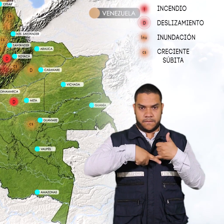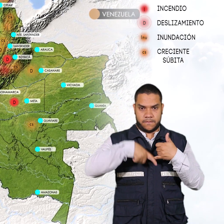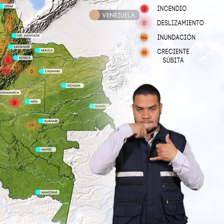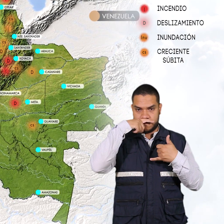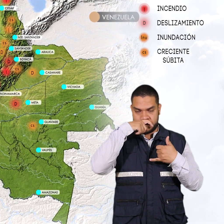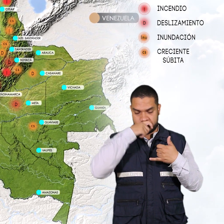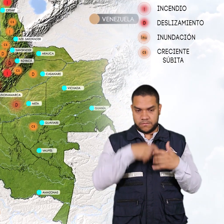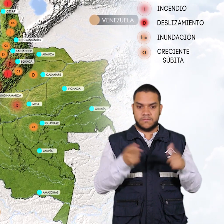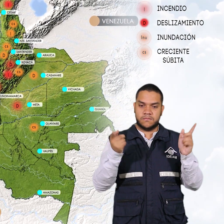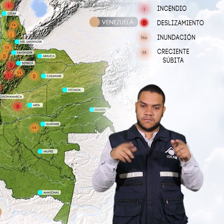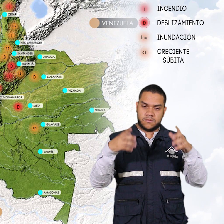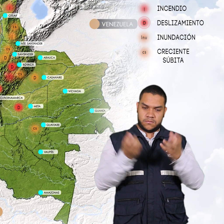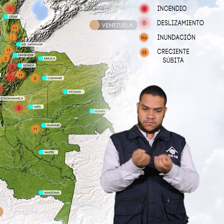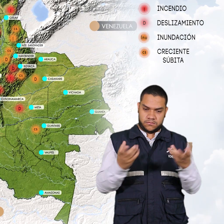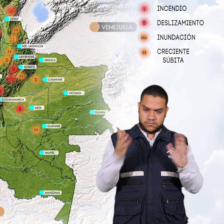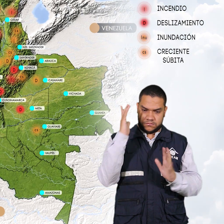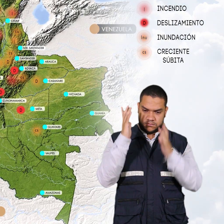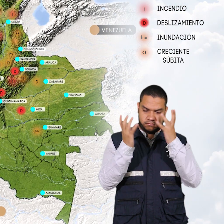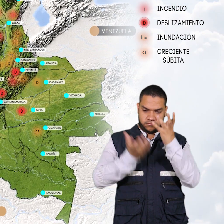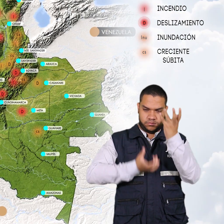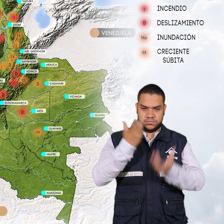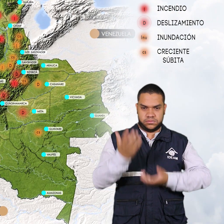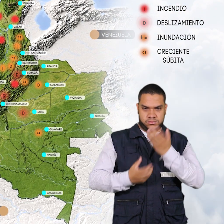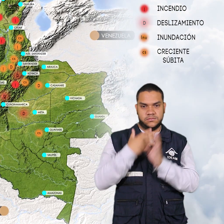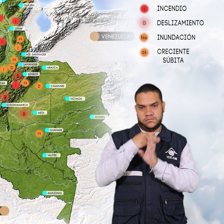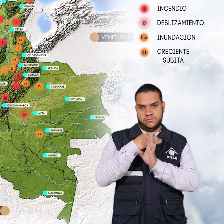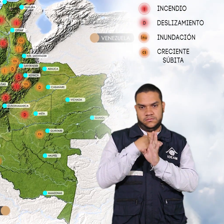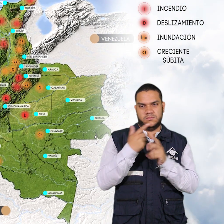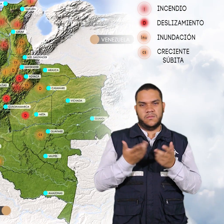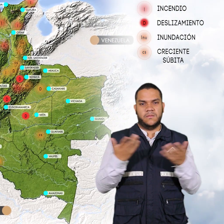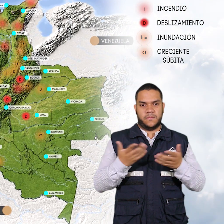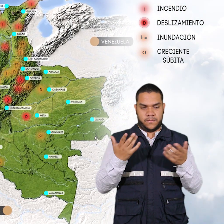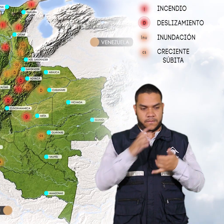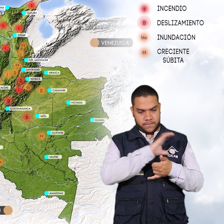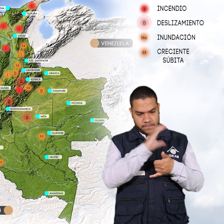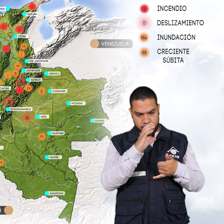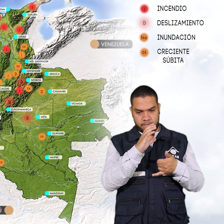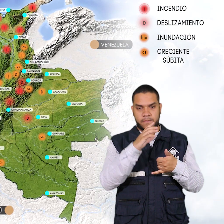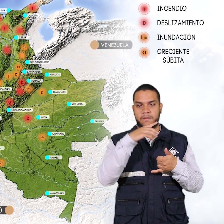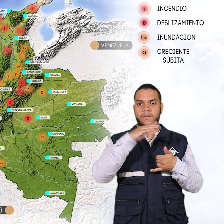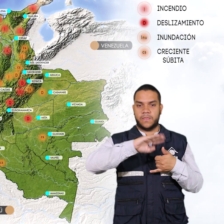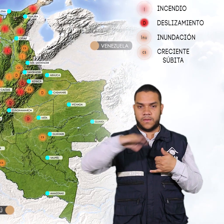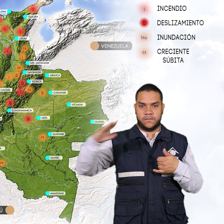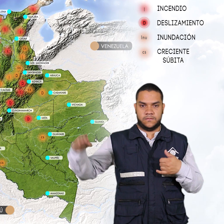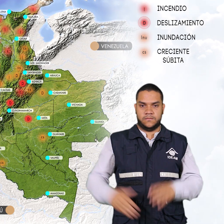por moderada posibilidad de incendios de la cobertura vegetal en algunas zonas localizadas en la región caribe y antioquia